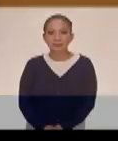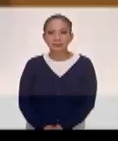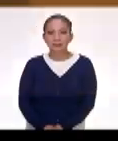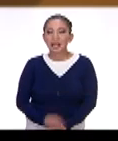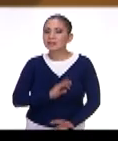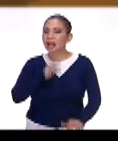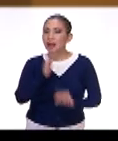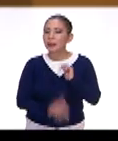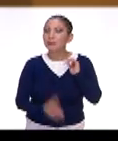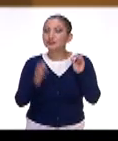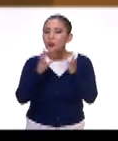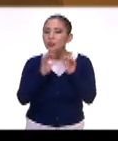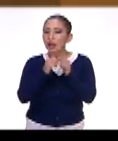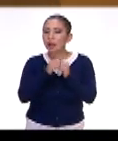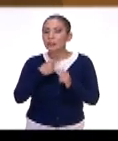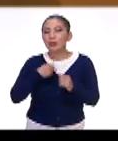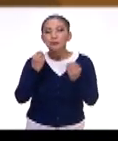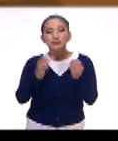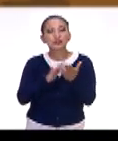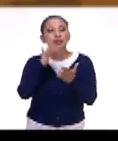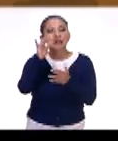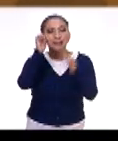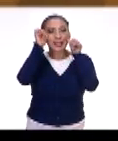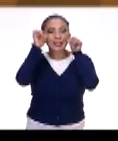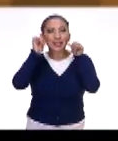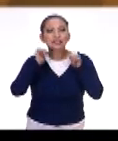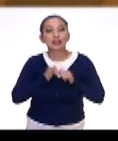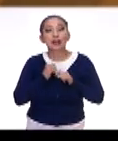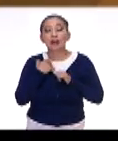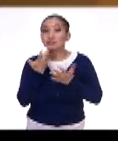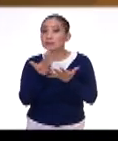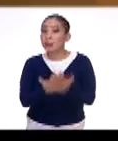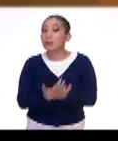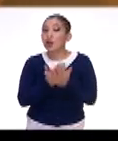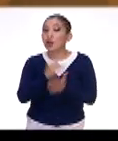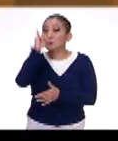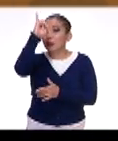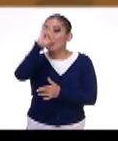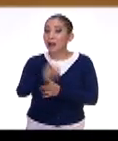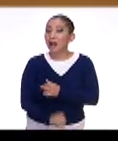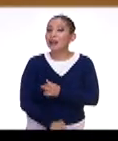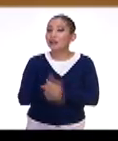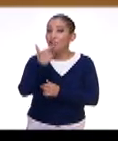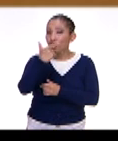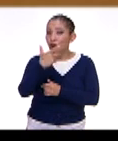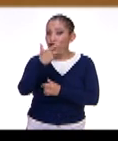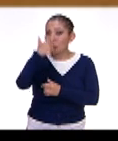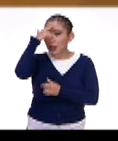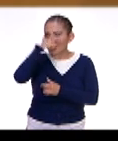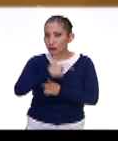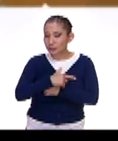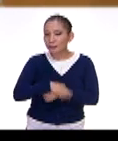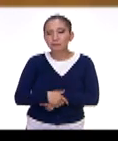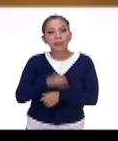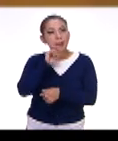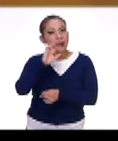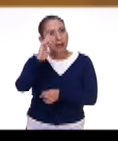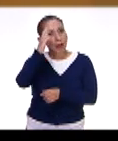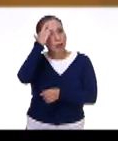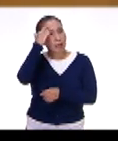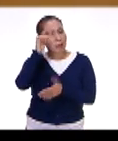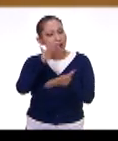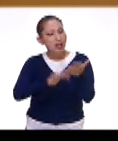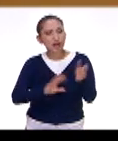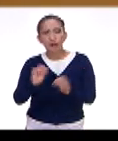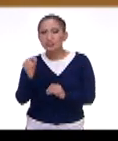Llegamos al final de Cuenta Conmigo. Les agradecemos su atención y los esperamos todos los jueves a las 8 de la noche. También les recuerdo